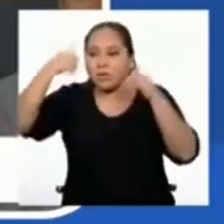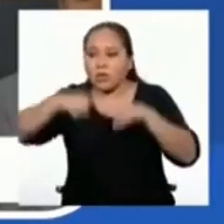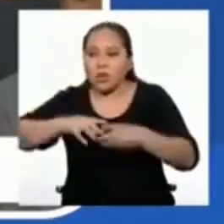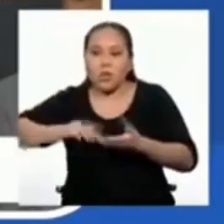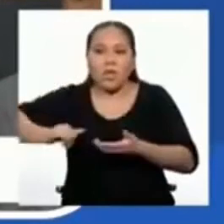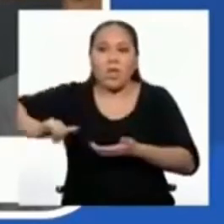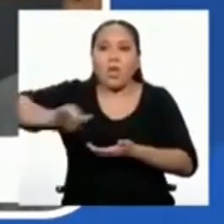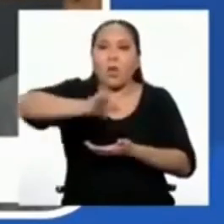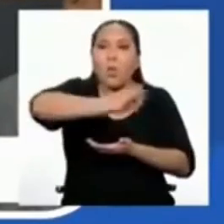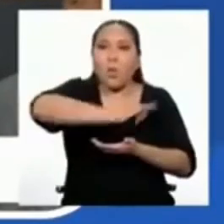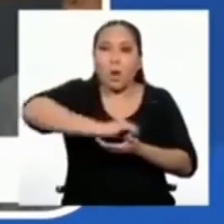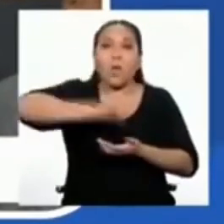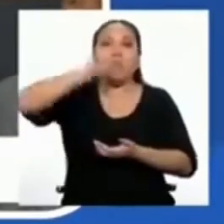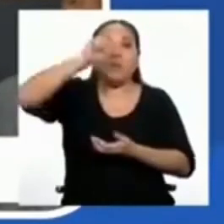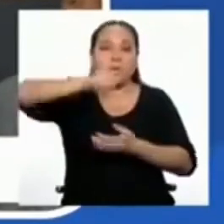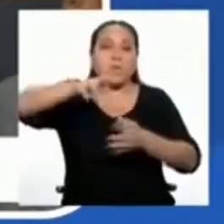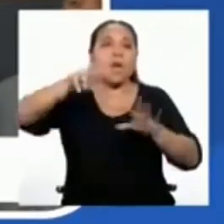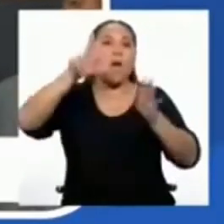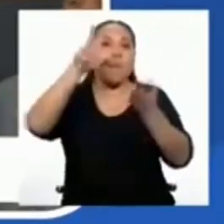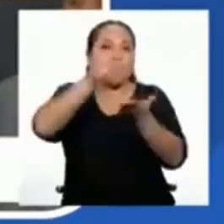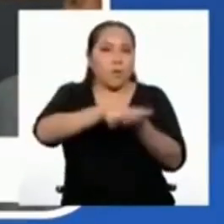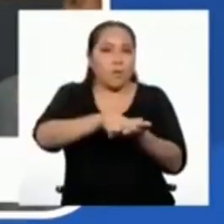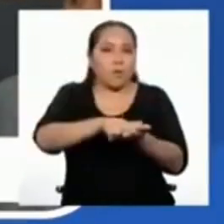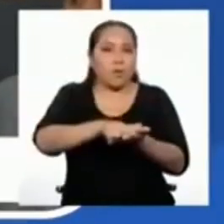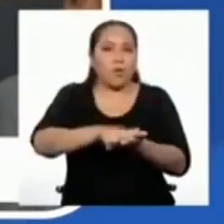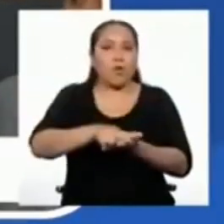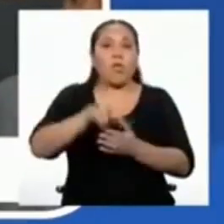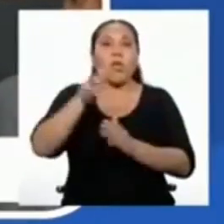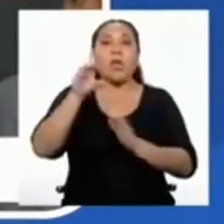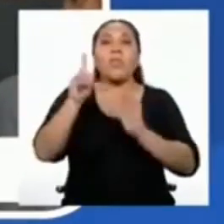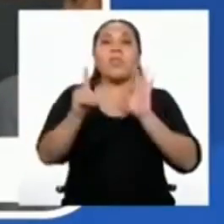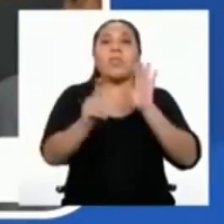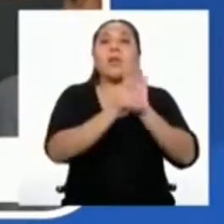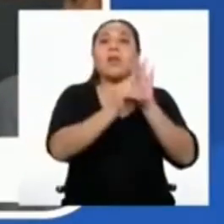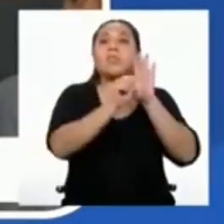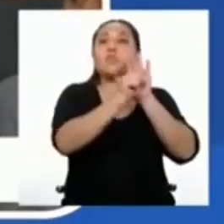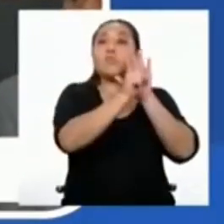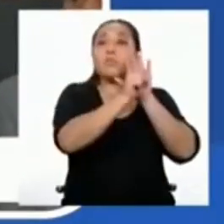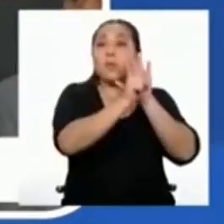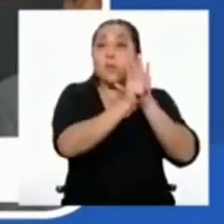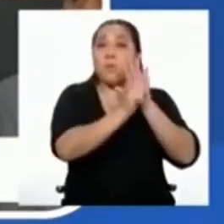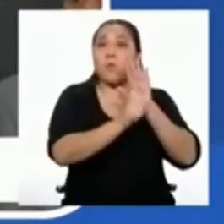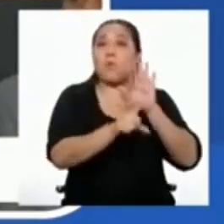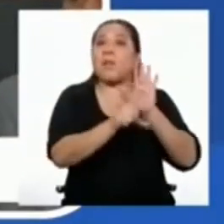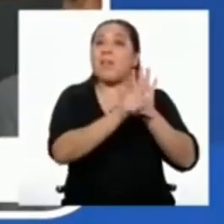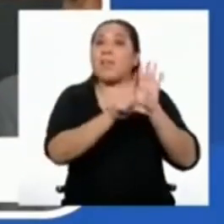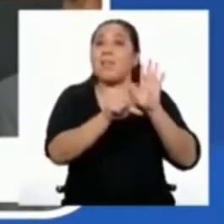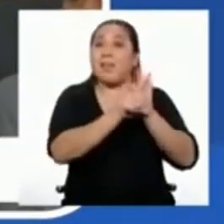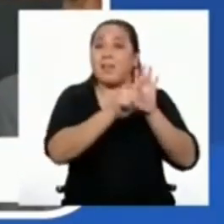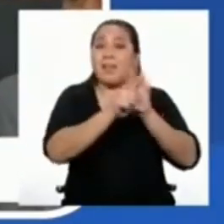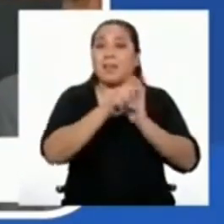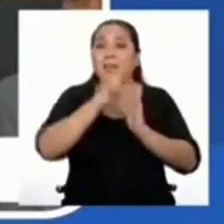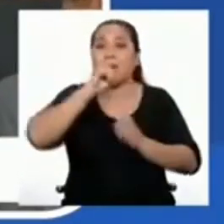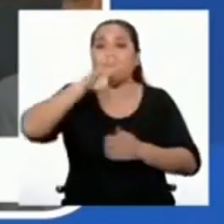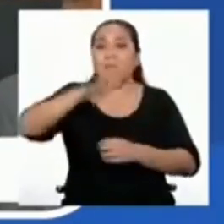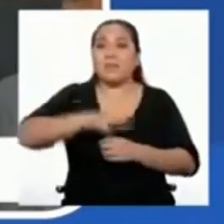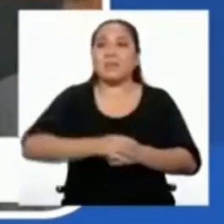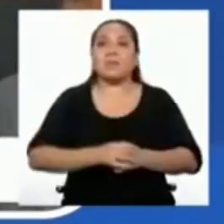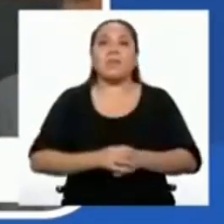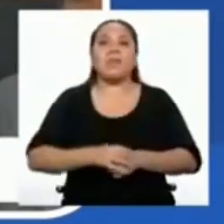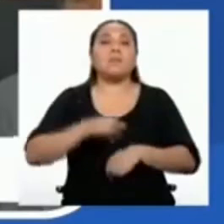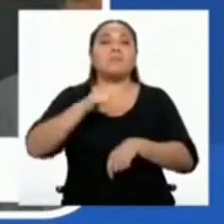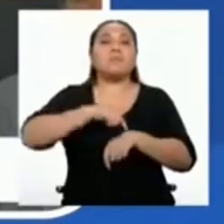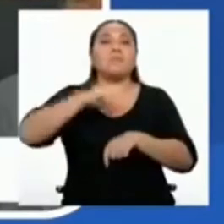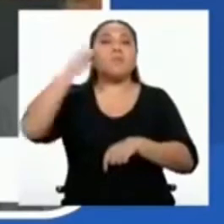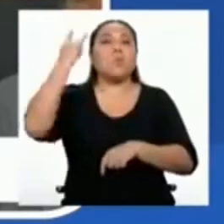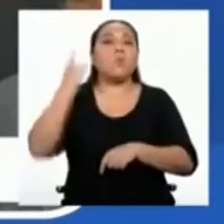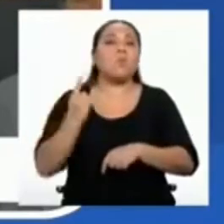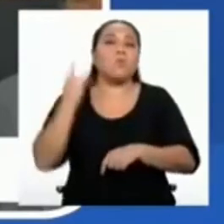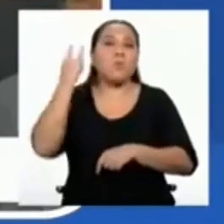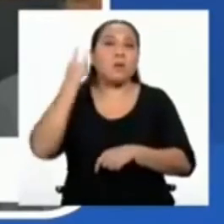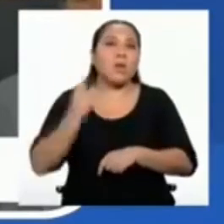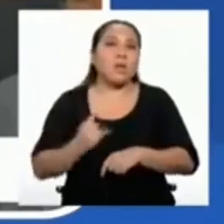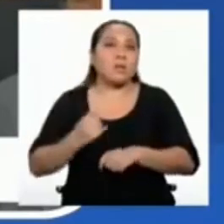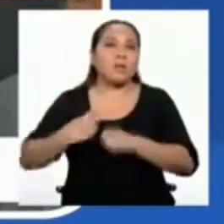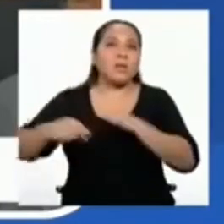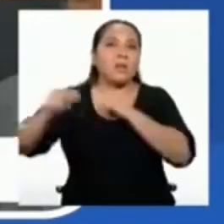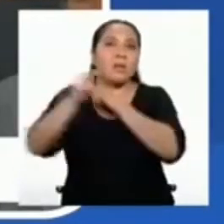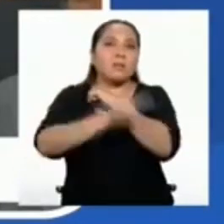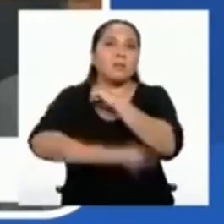un decreto supremo que declara el estado de emergencia nacional por las graves